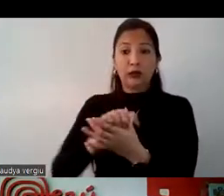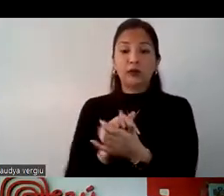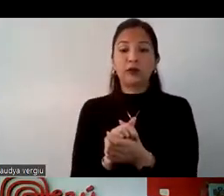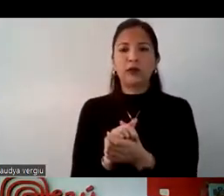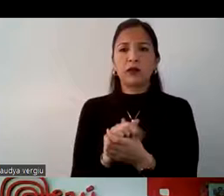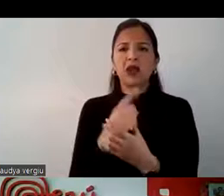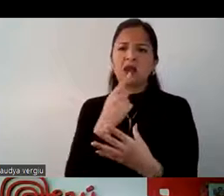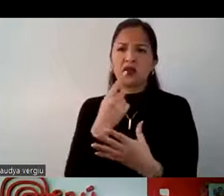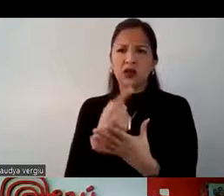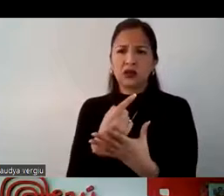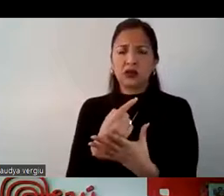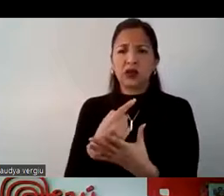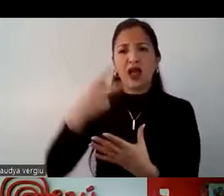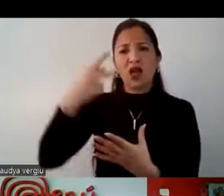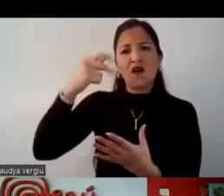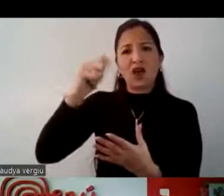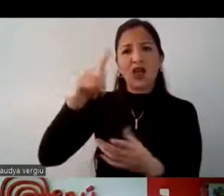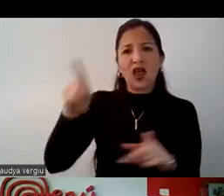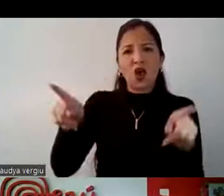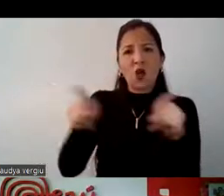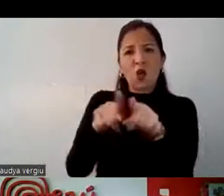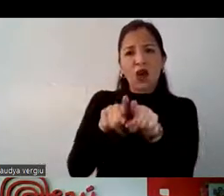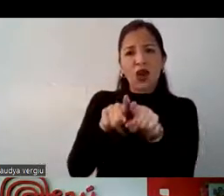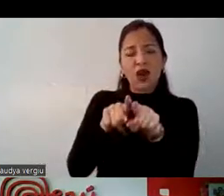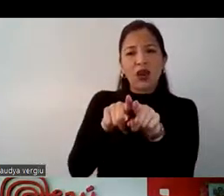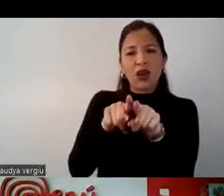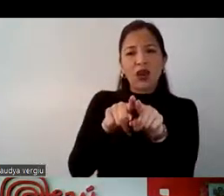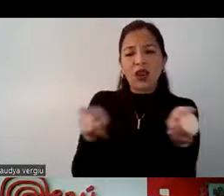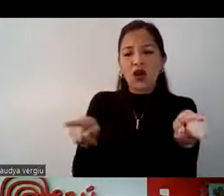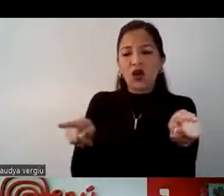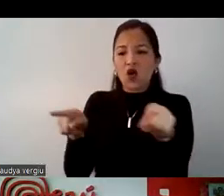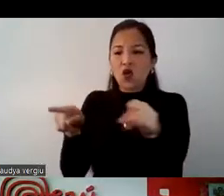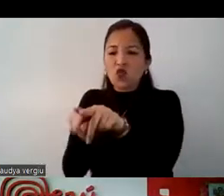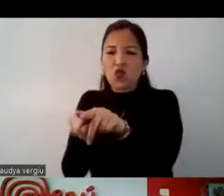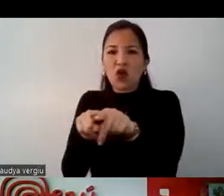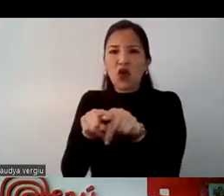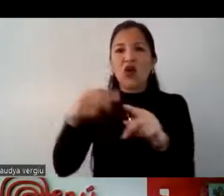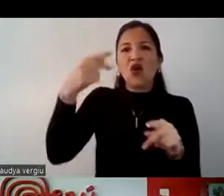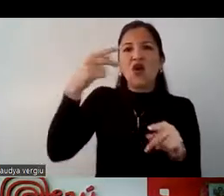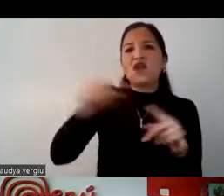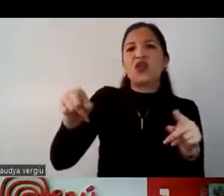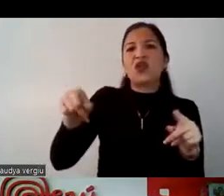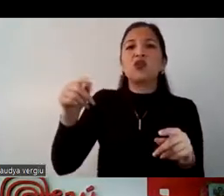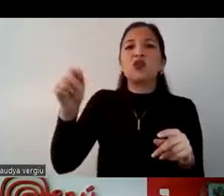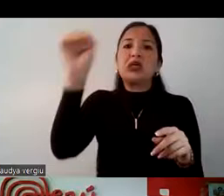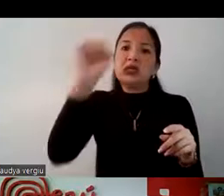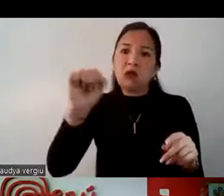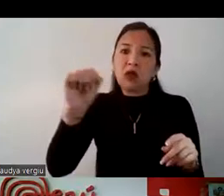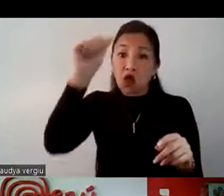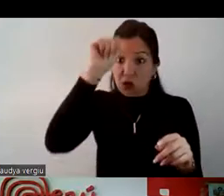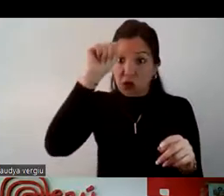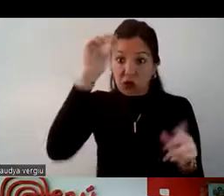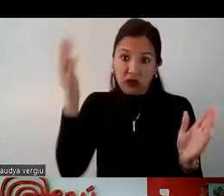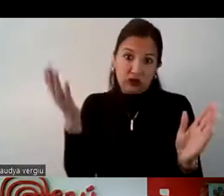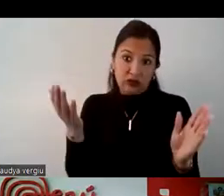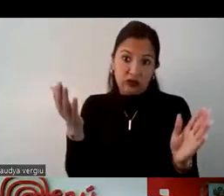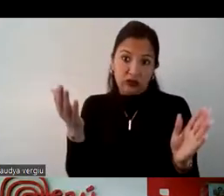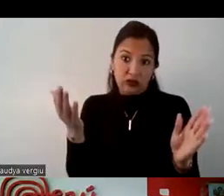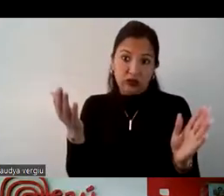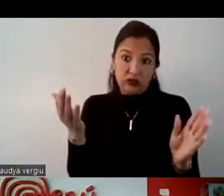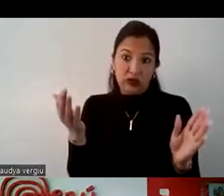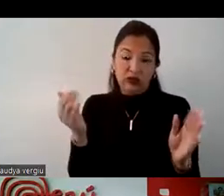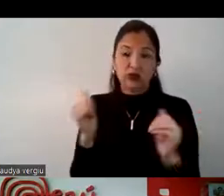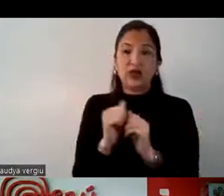debe unirse al fin de semana. ¿Ok? Si el feriado cae miércoles, lo unen al